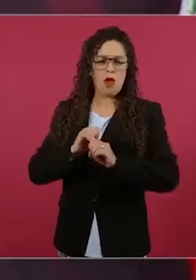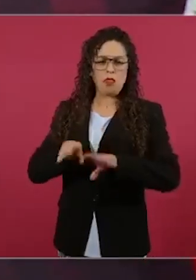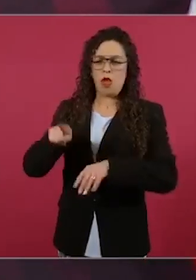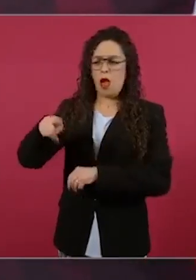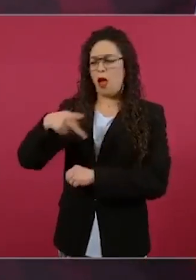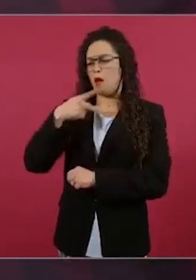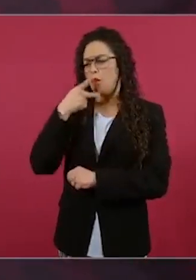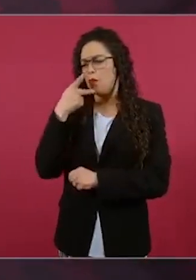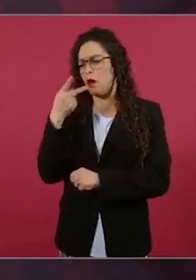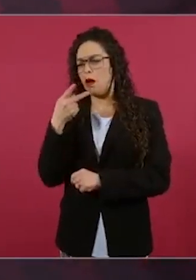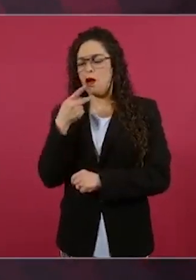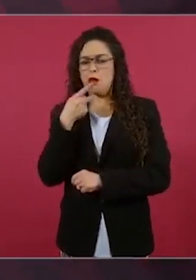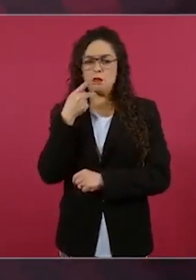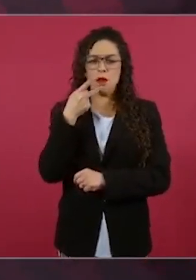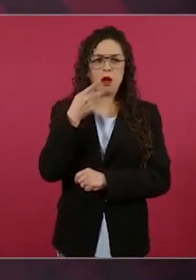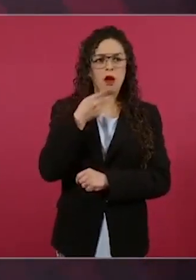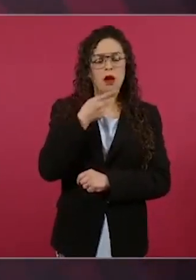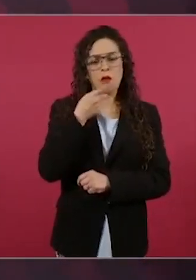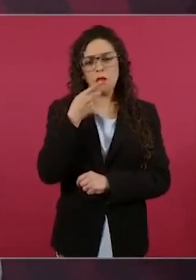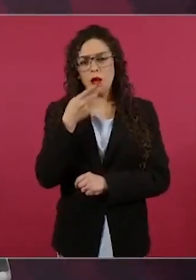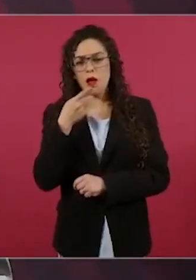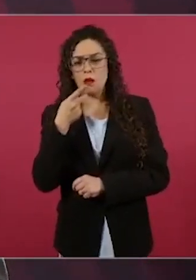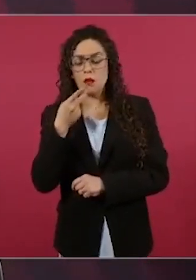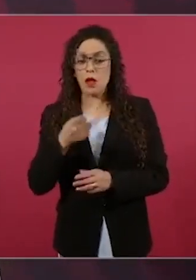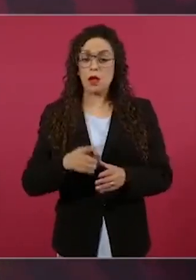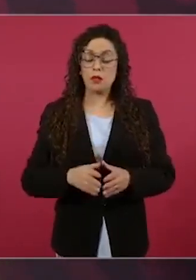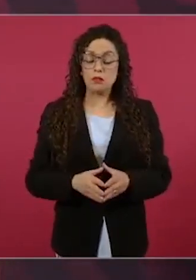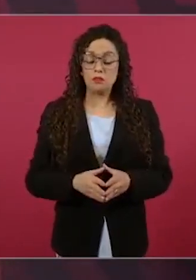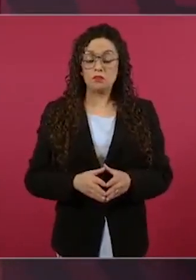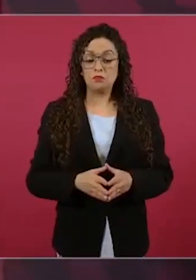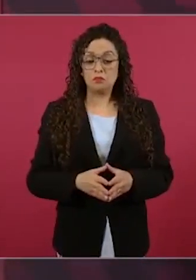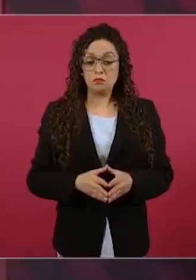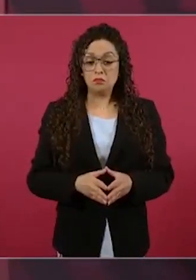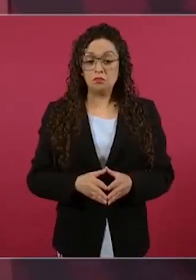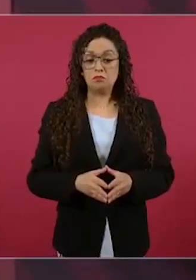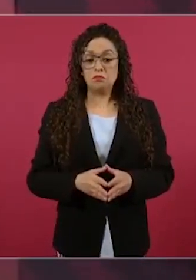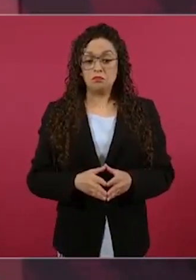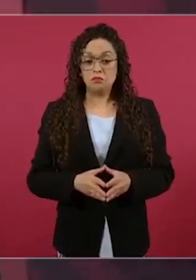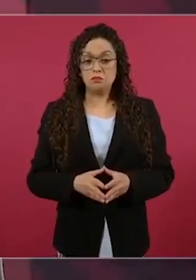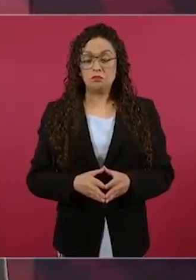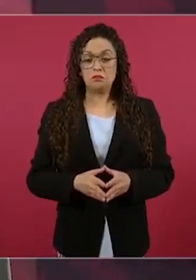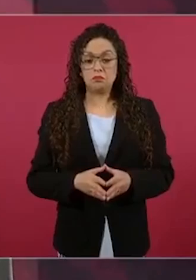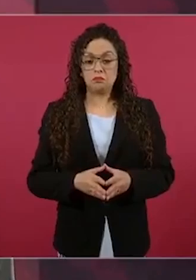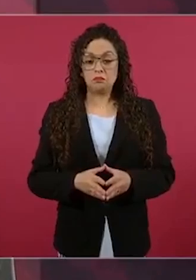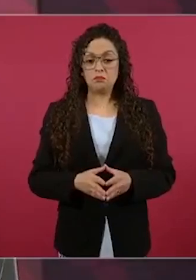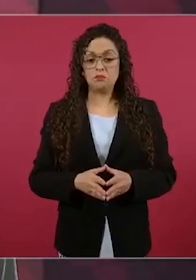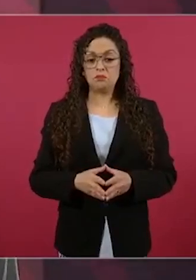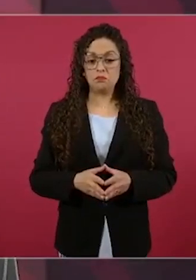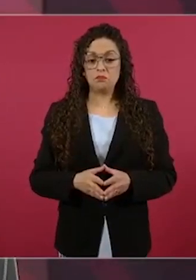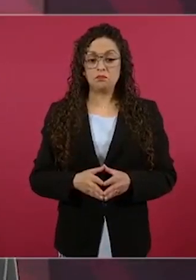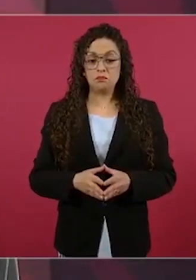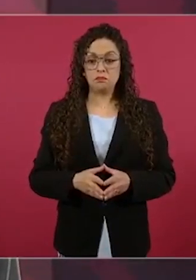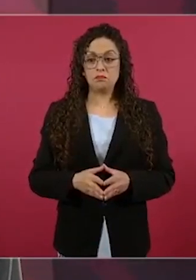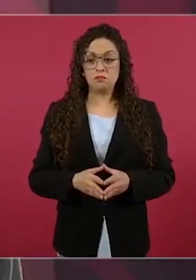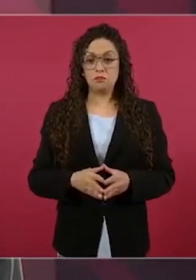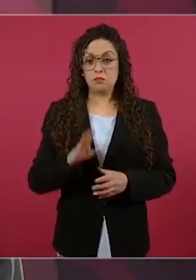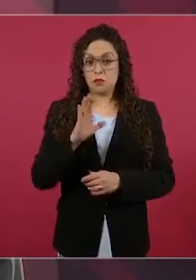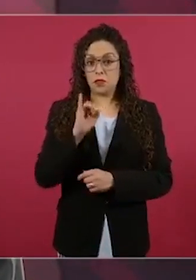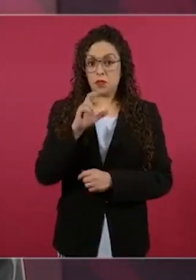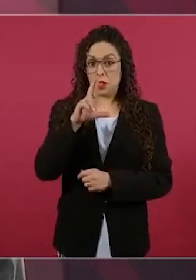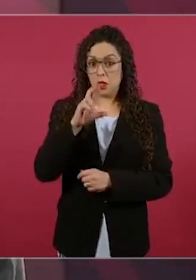Si lo apoya en sus